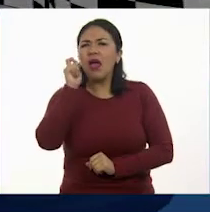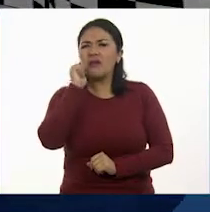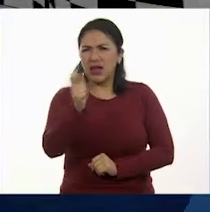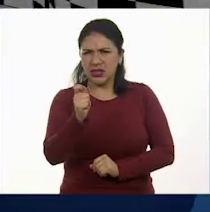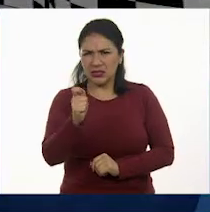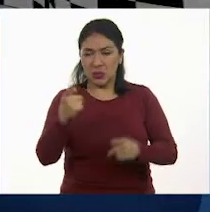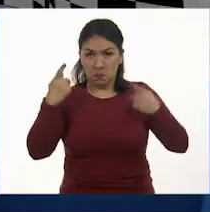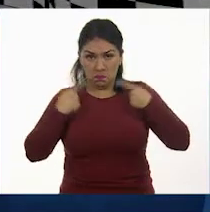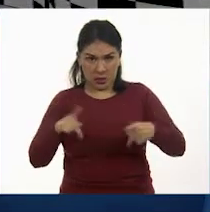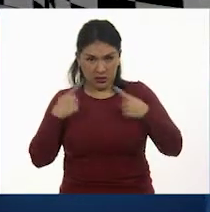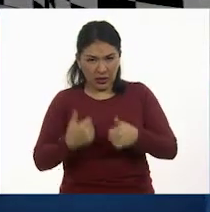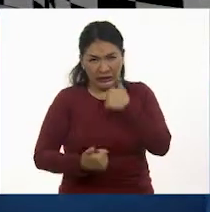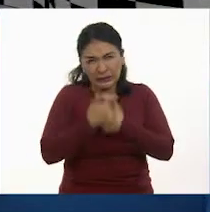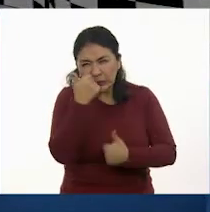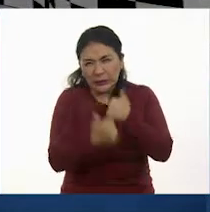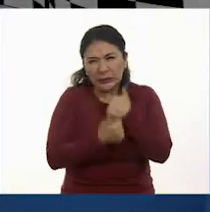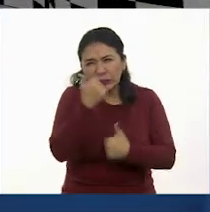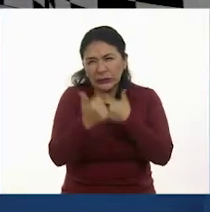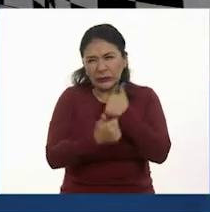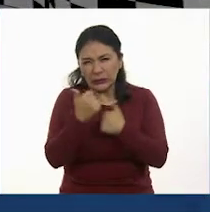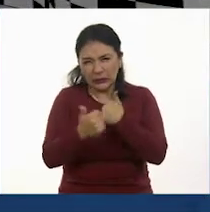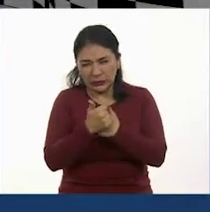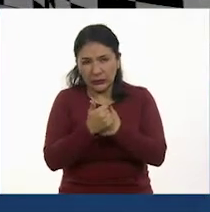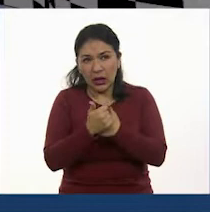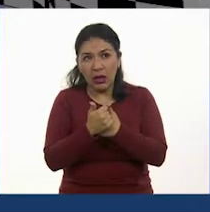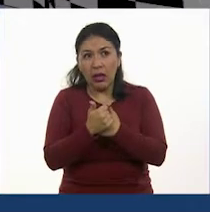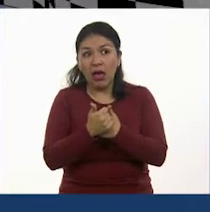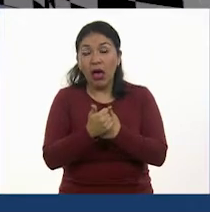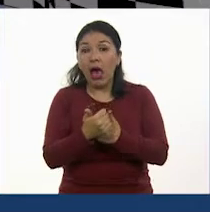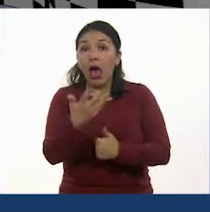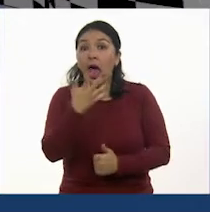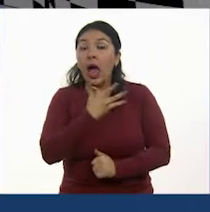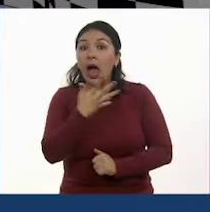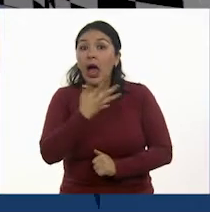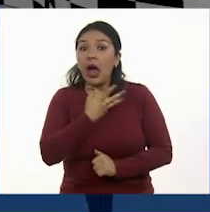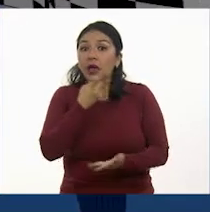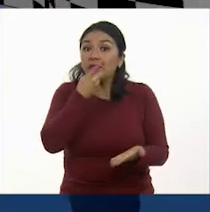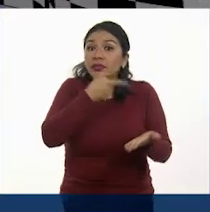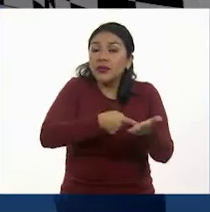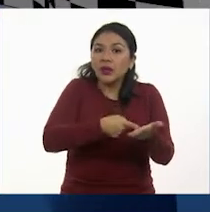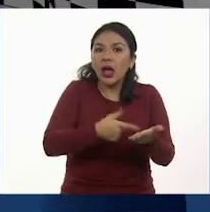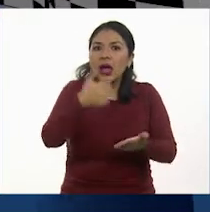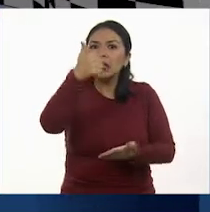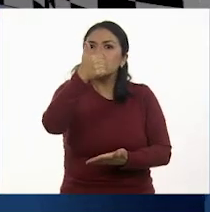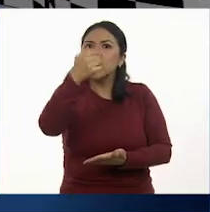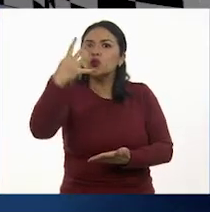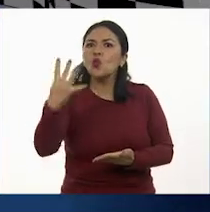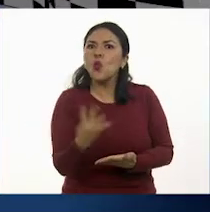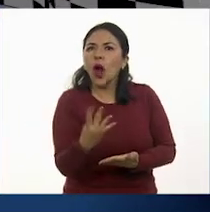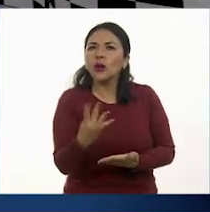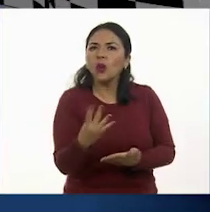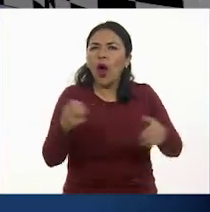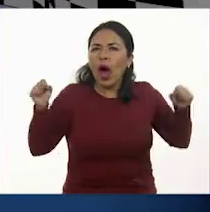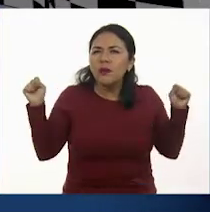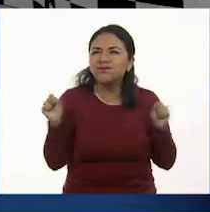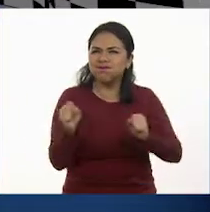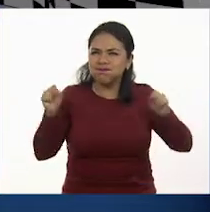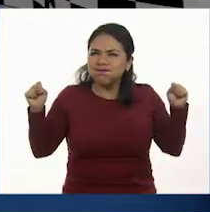competidor lleve seis cuartos del recorrido?